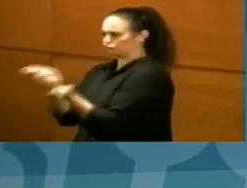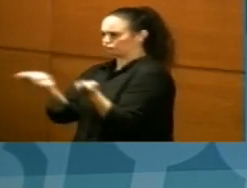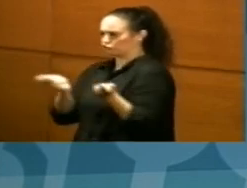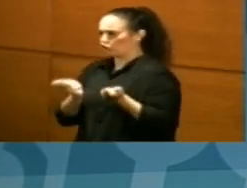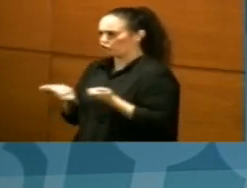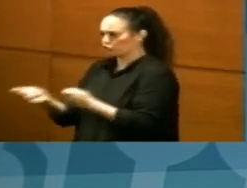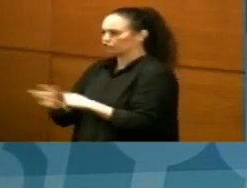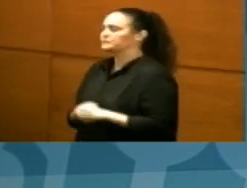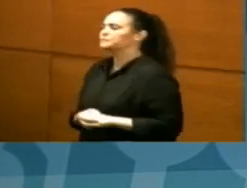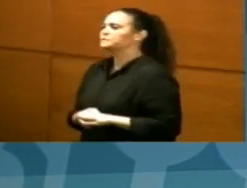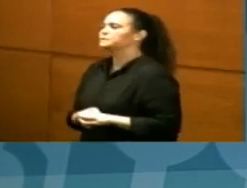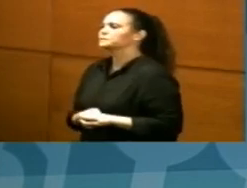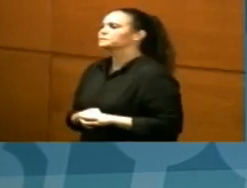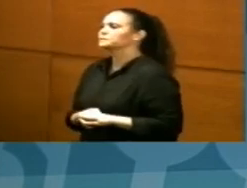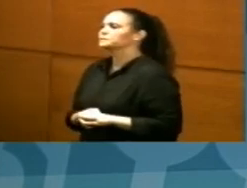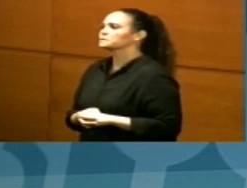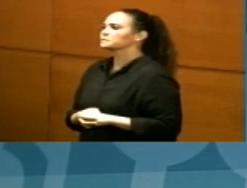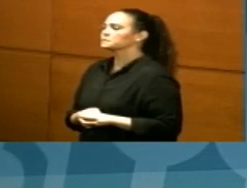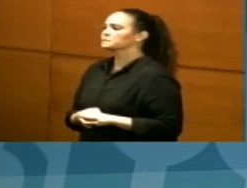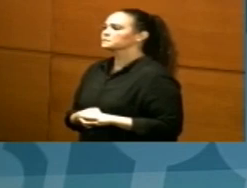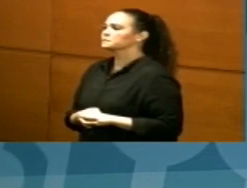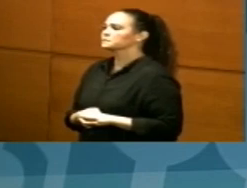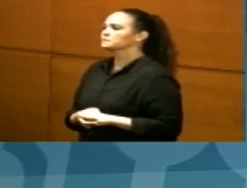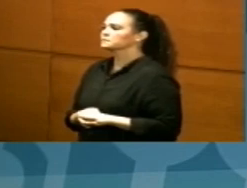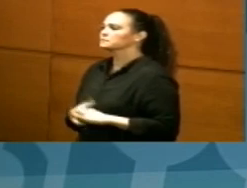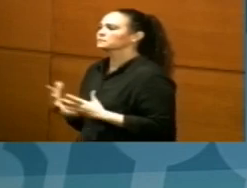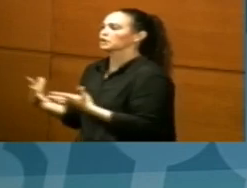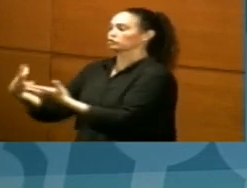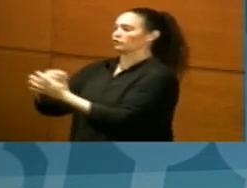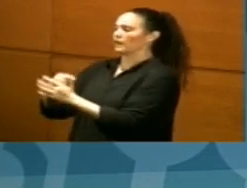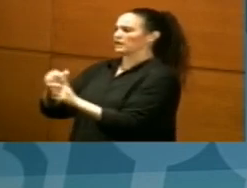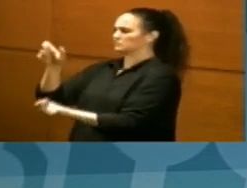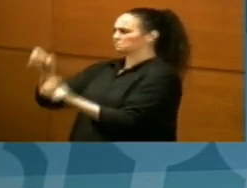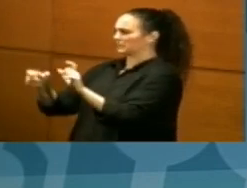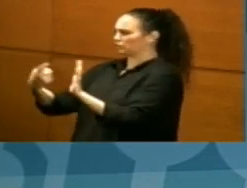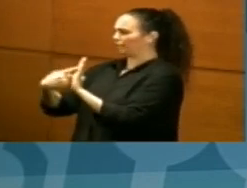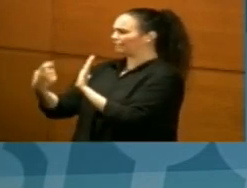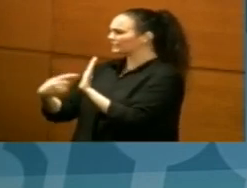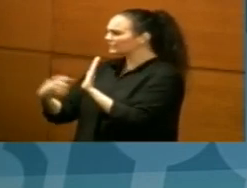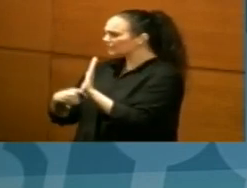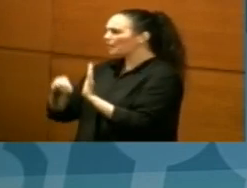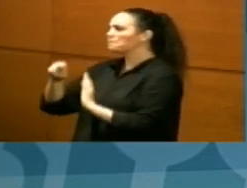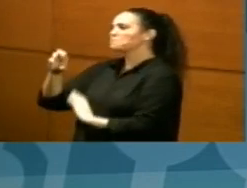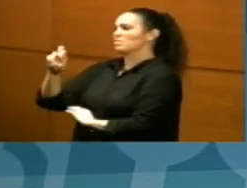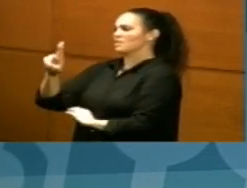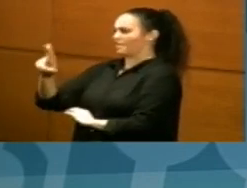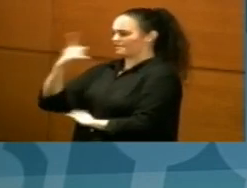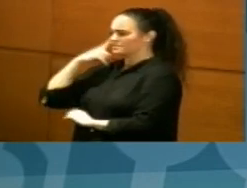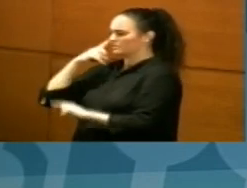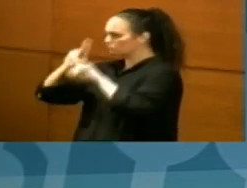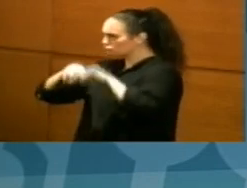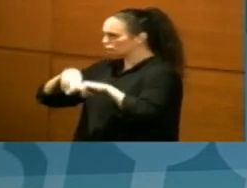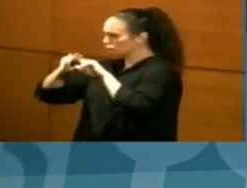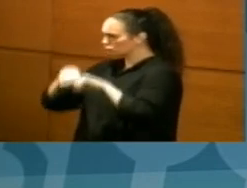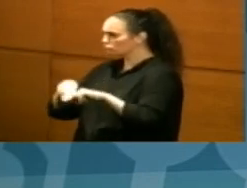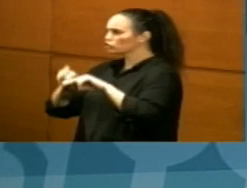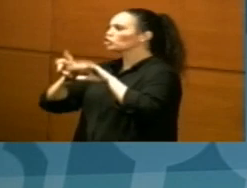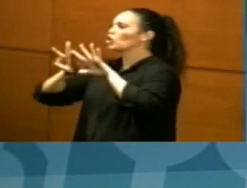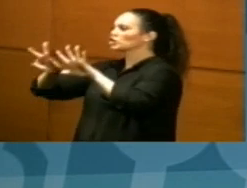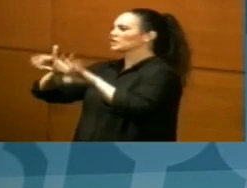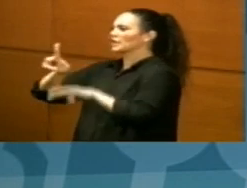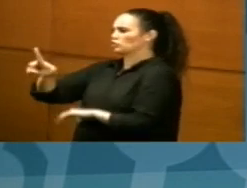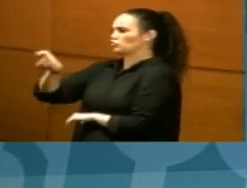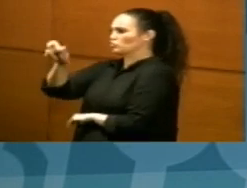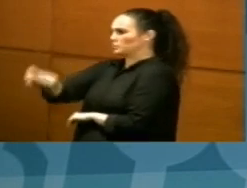Así, todas las personas a las que hemos detectado con este cribaje le hemos realizado una prueba de PCR. En este grupo hablamos de 81 personas,